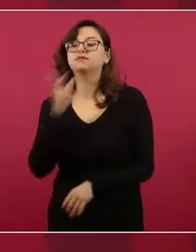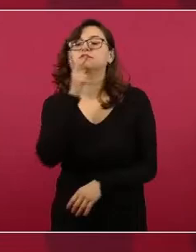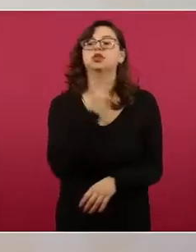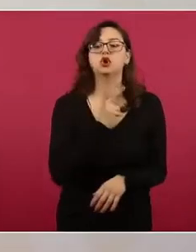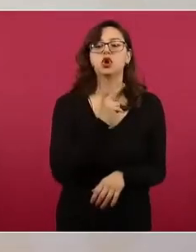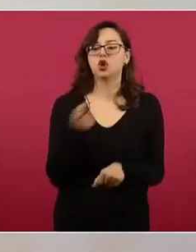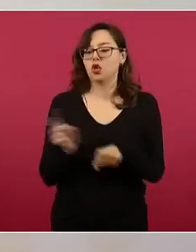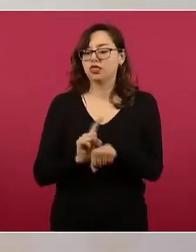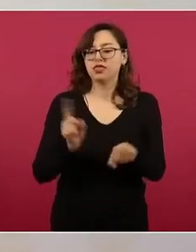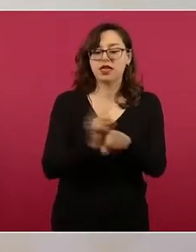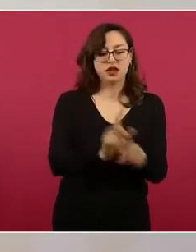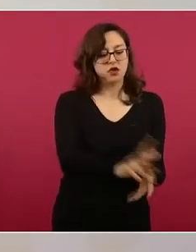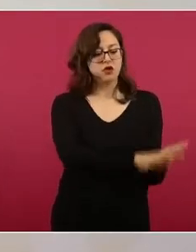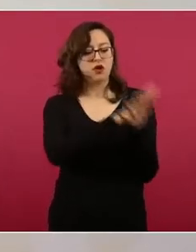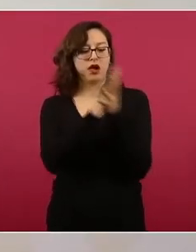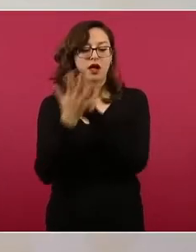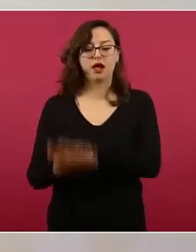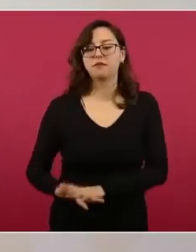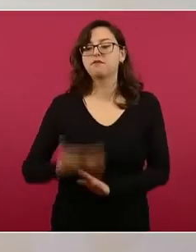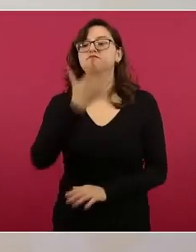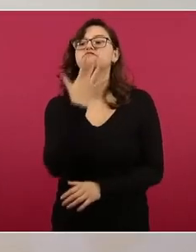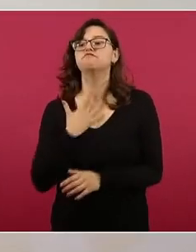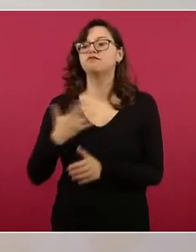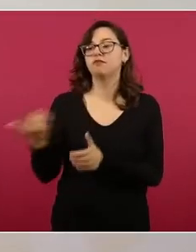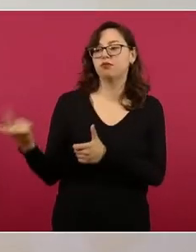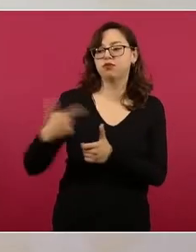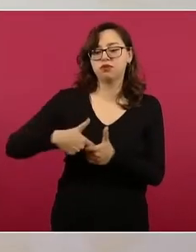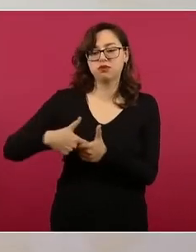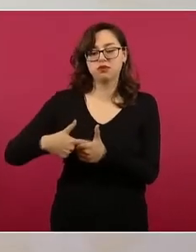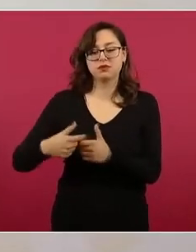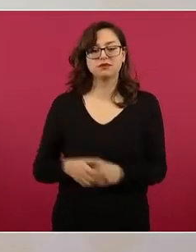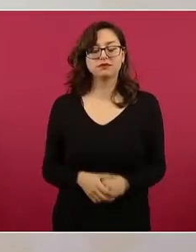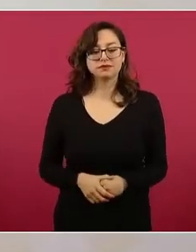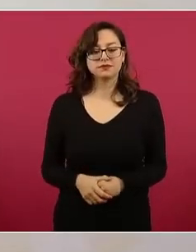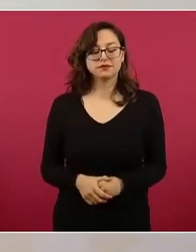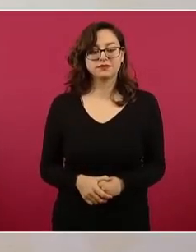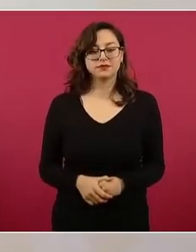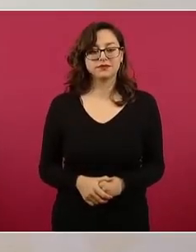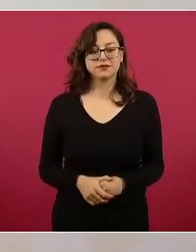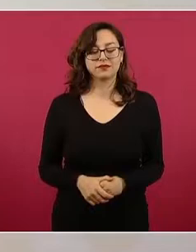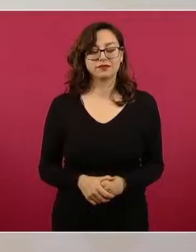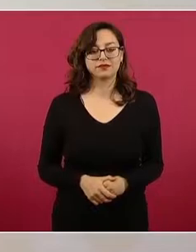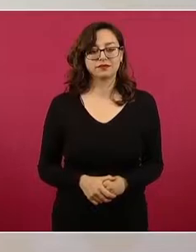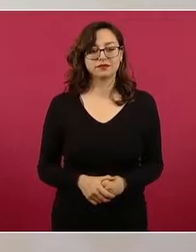Además de eso, con tiempo, no hay en el mundo